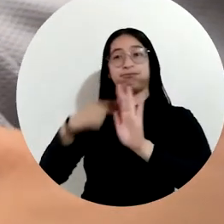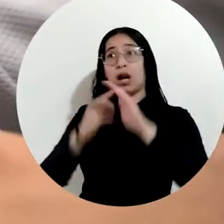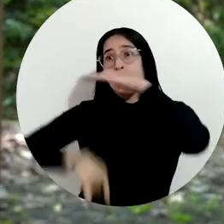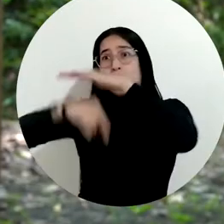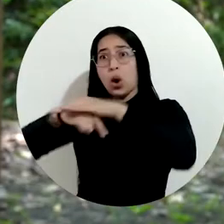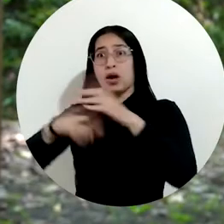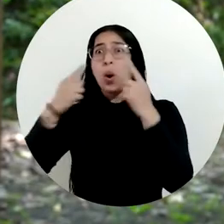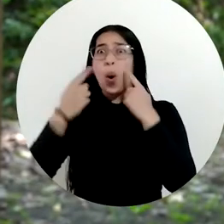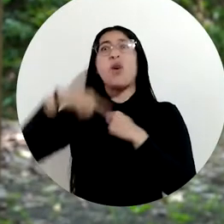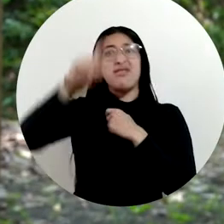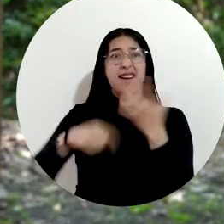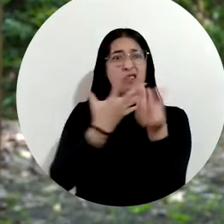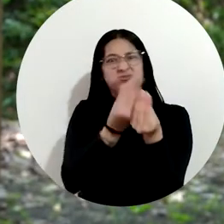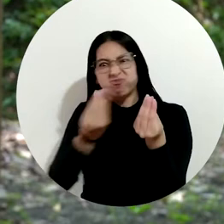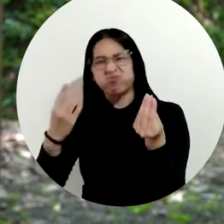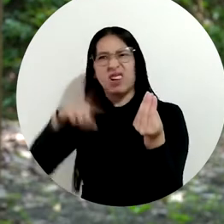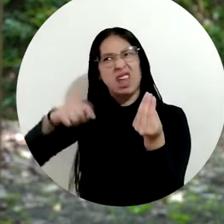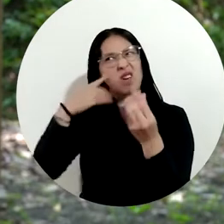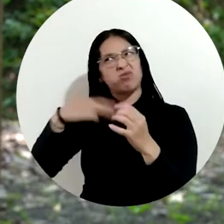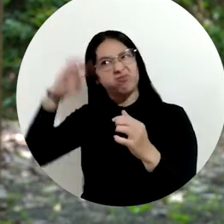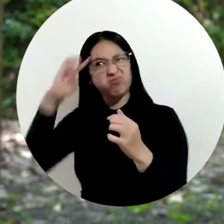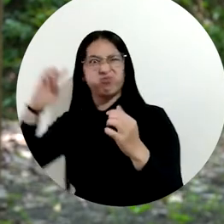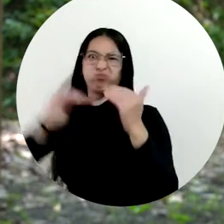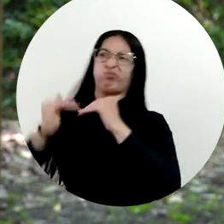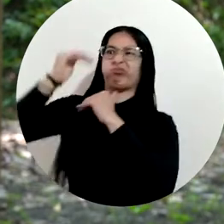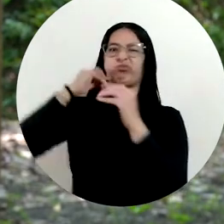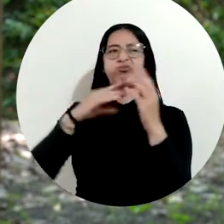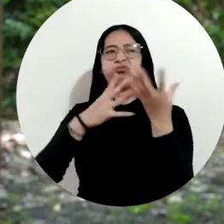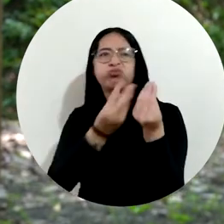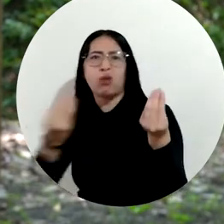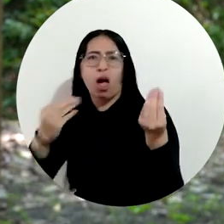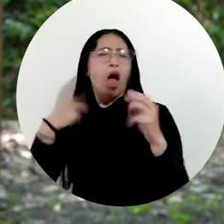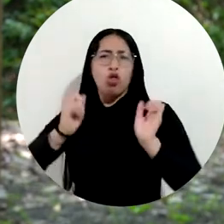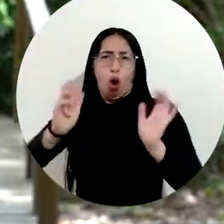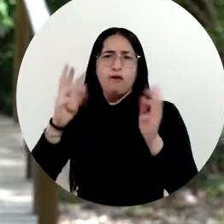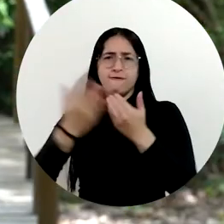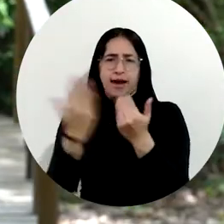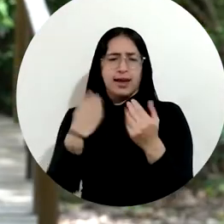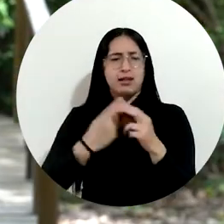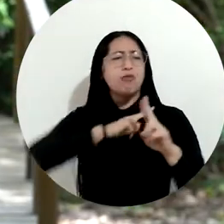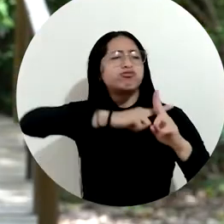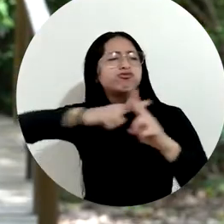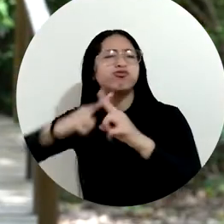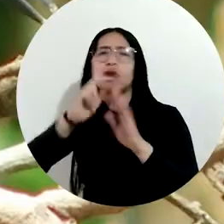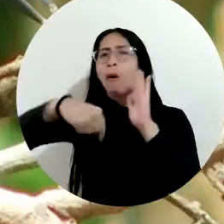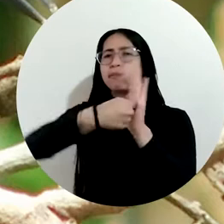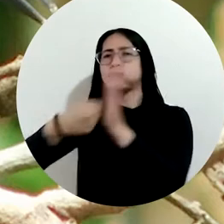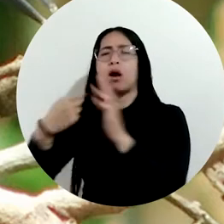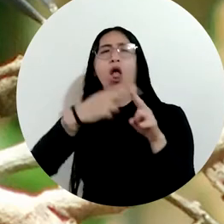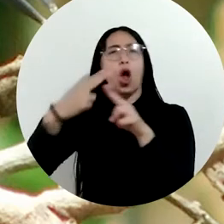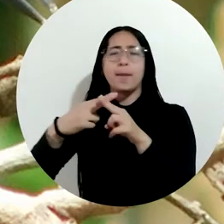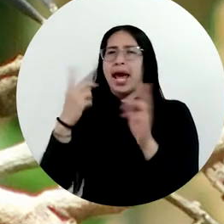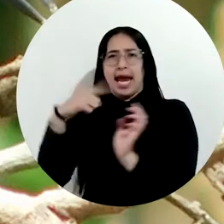observadores. No tiene una clasificación taxonómica, puede manejarse a partir de nombres comunes, pero también de nombres científicos y